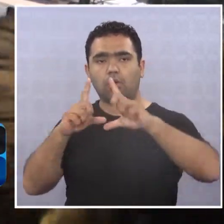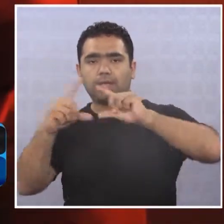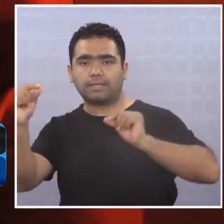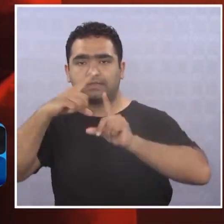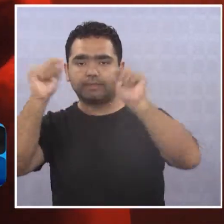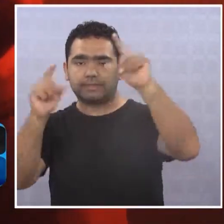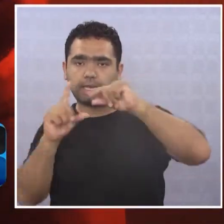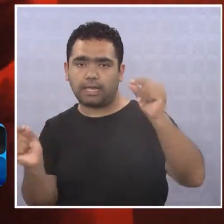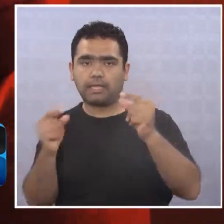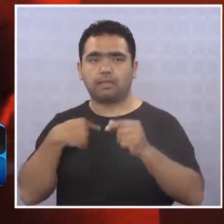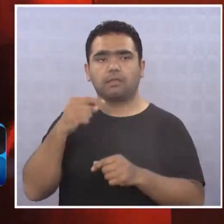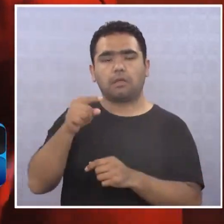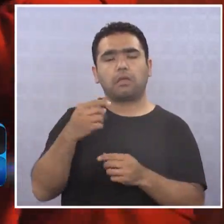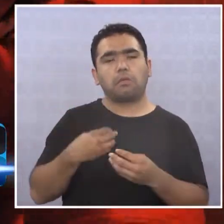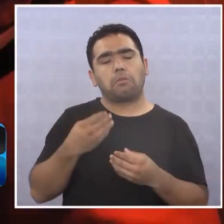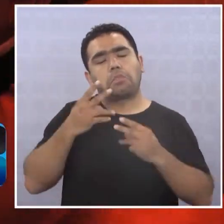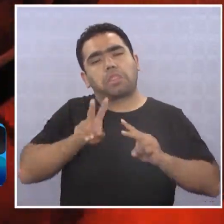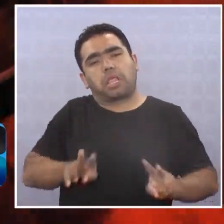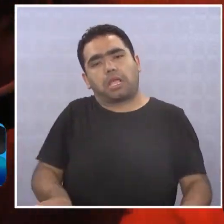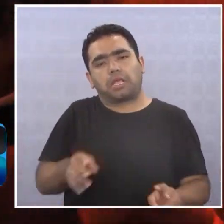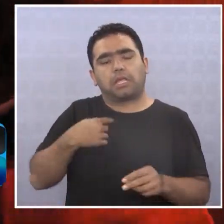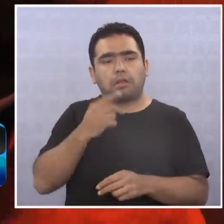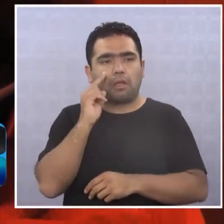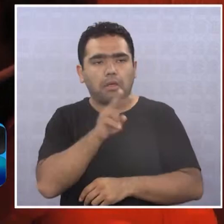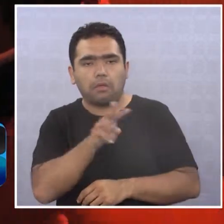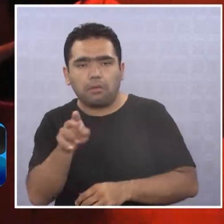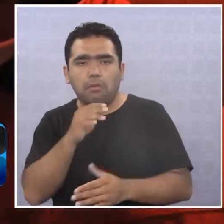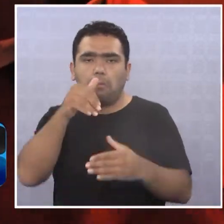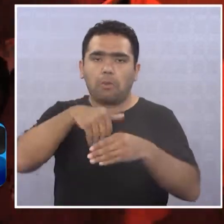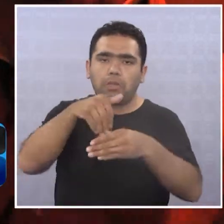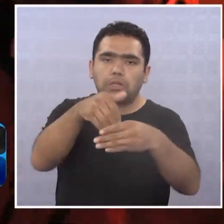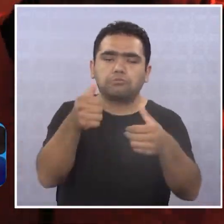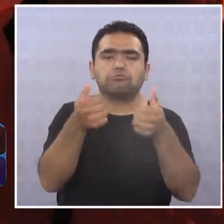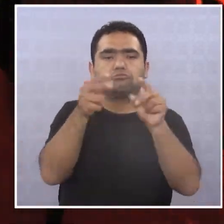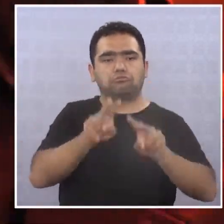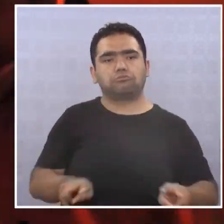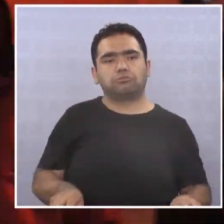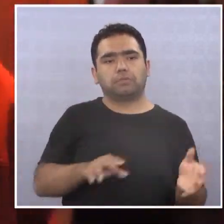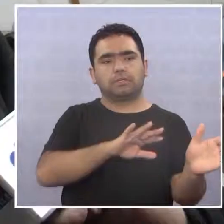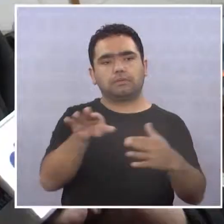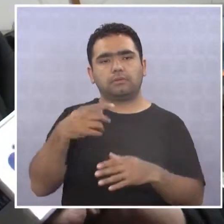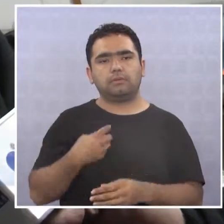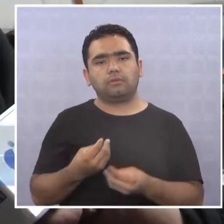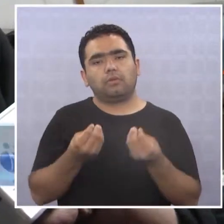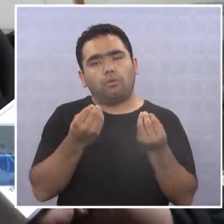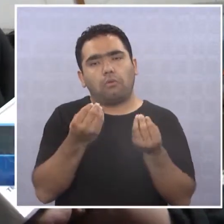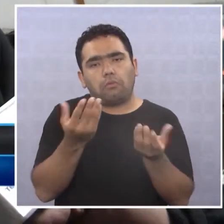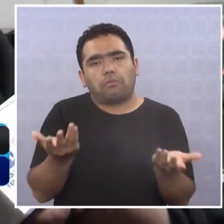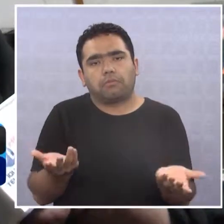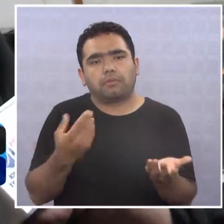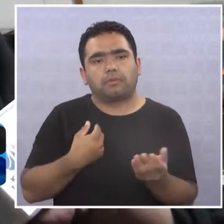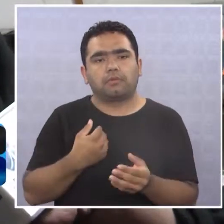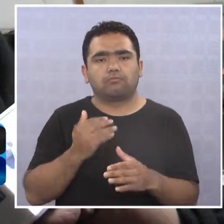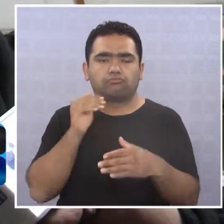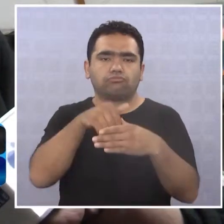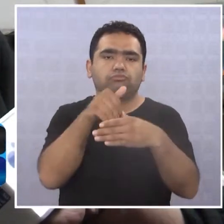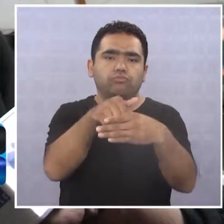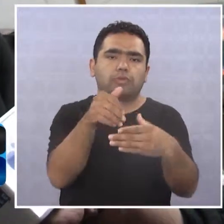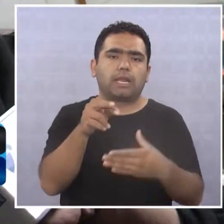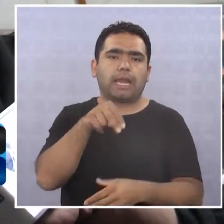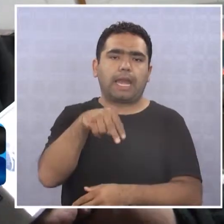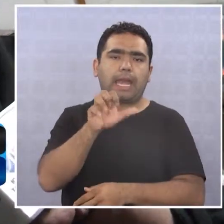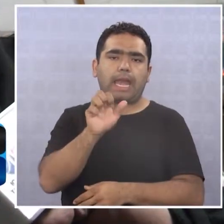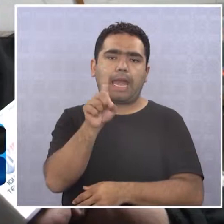tranquilo y se valoró el excelente desempeño de los militantes en la votación. Creo que lo lógico era que tenía que haber ganado